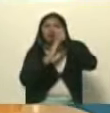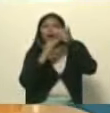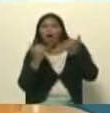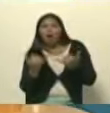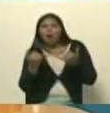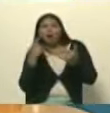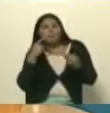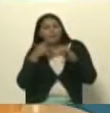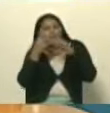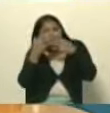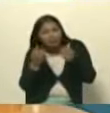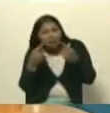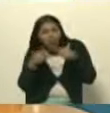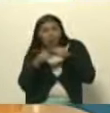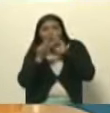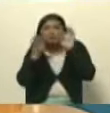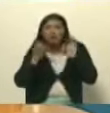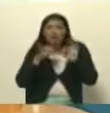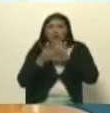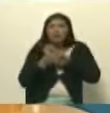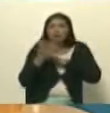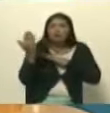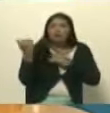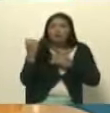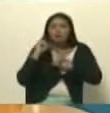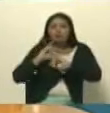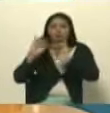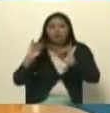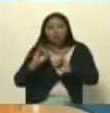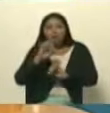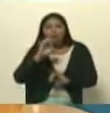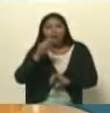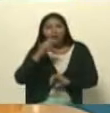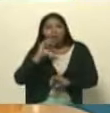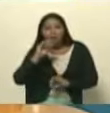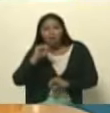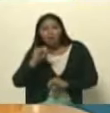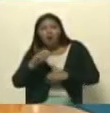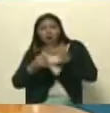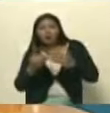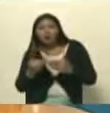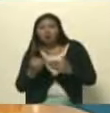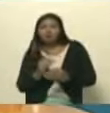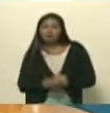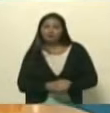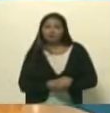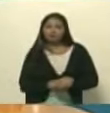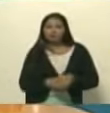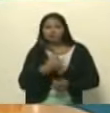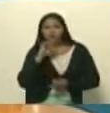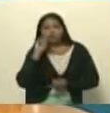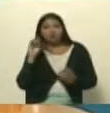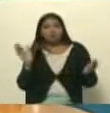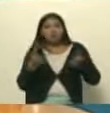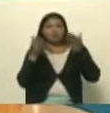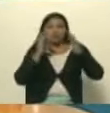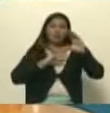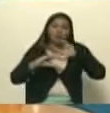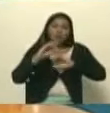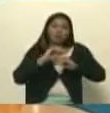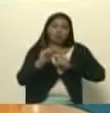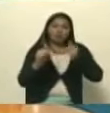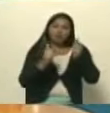entendiendo además que son plataformas que vienen del mismo hegemón pero cómo seguir impulsando desde allí esta comunicación